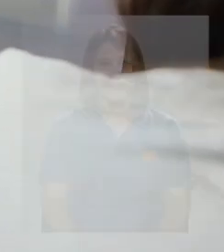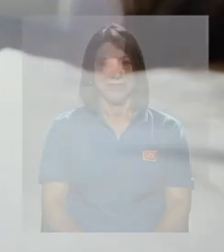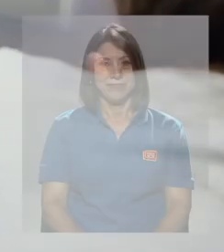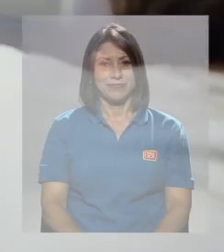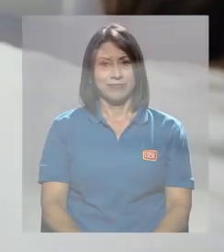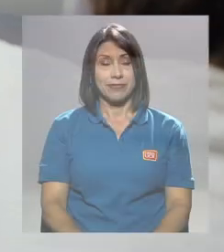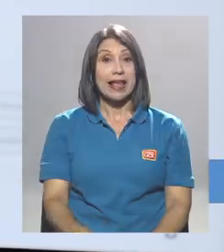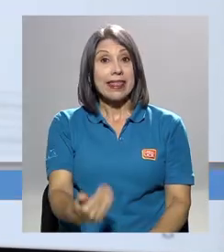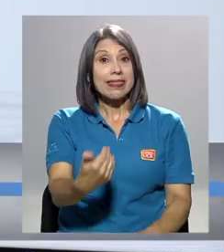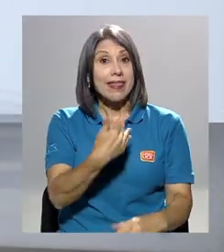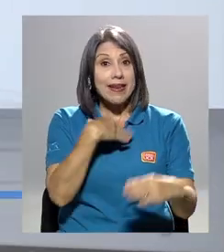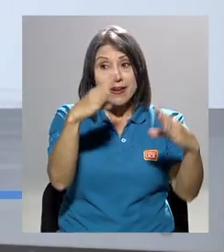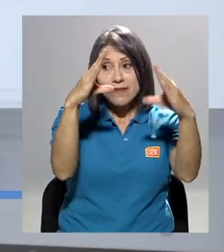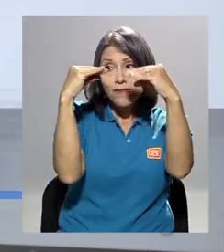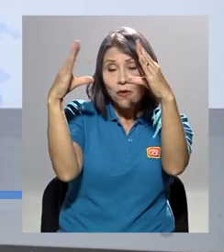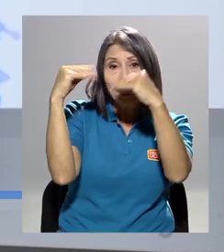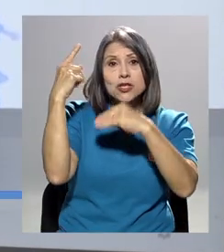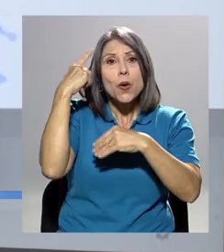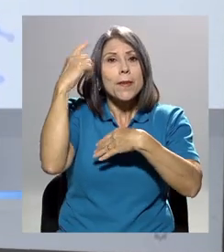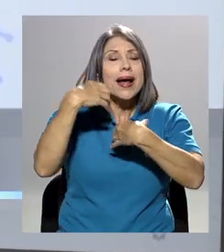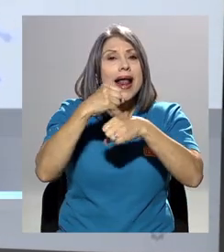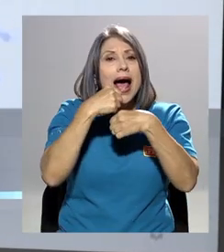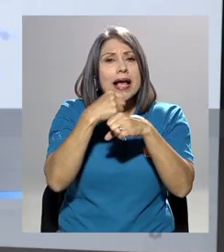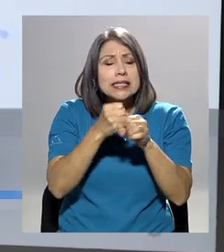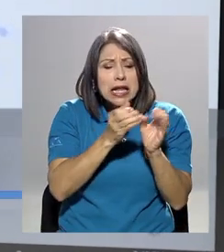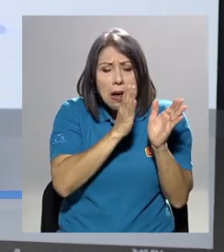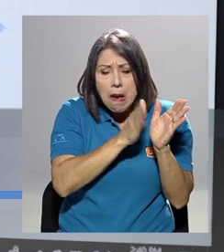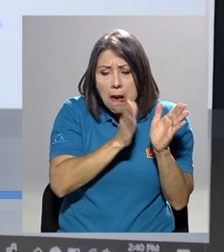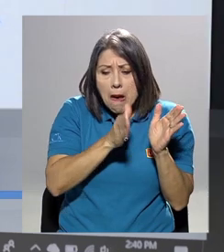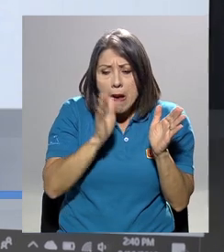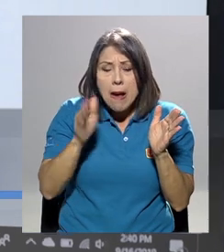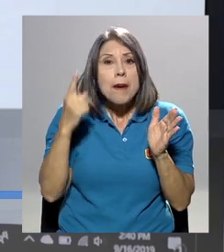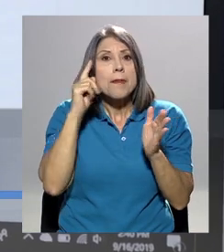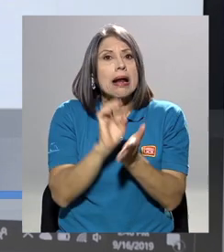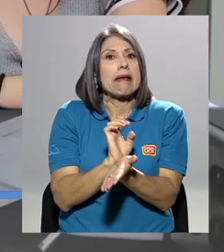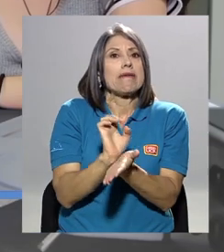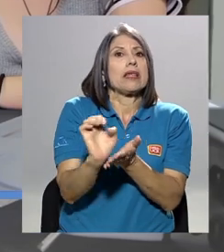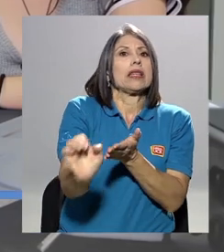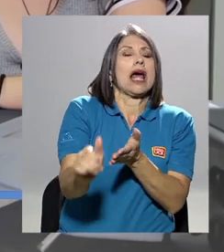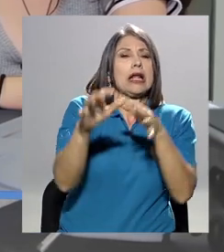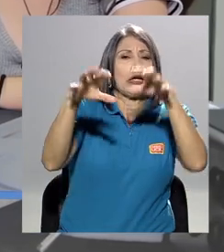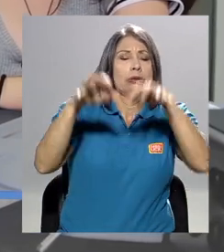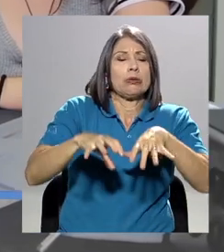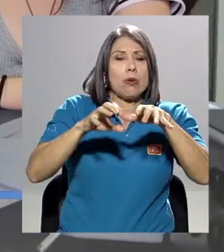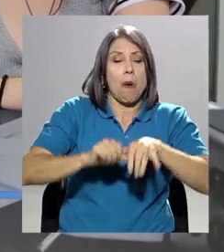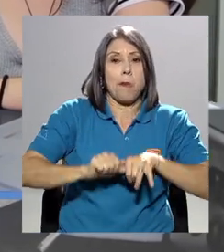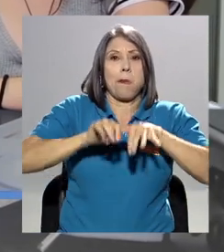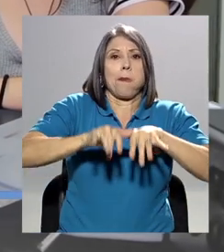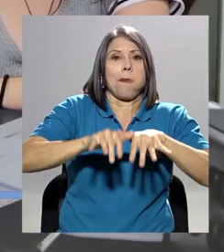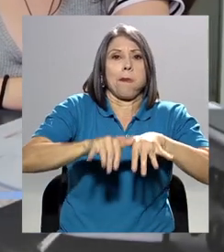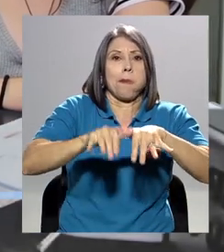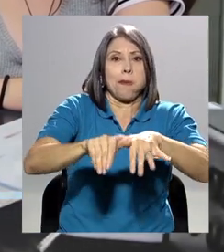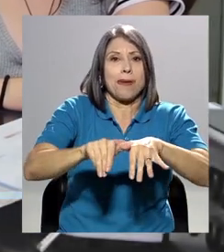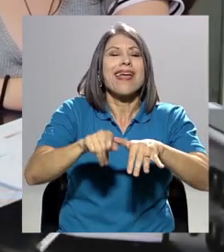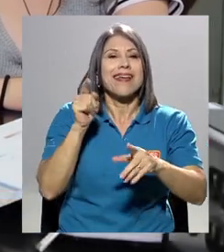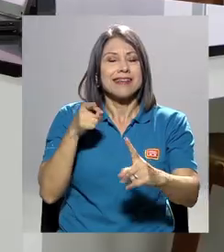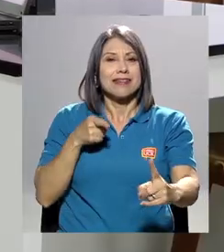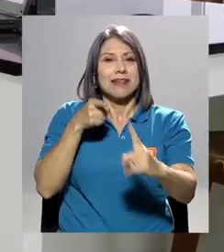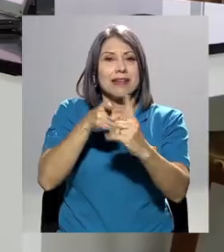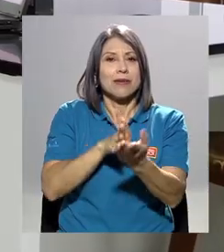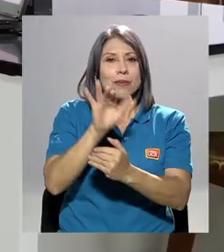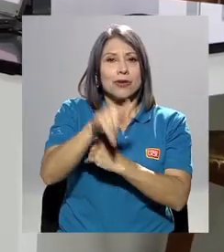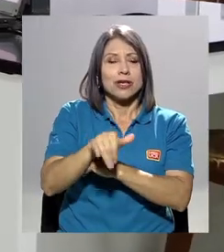Obtener información para crear patrones que logren predecir inundaciones. Este es el objetivo del Proyecto Morazán,